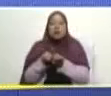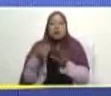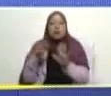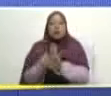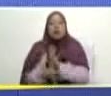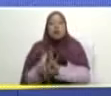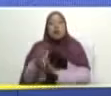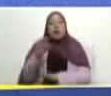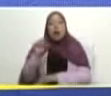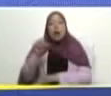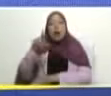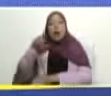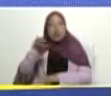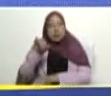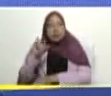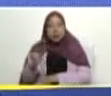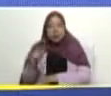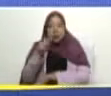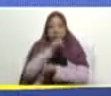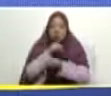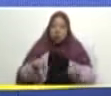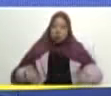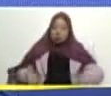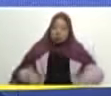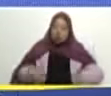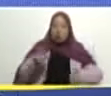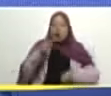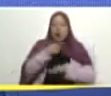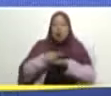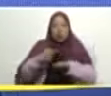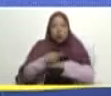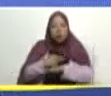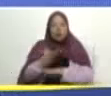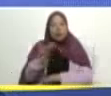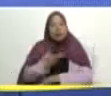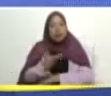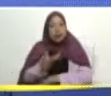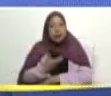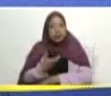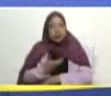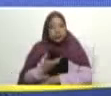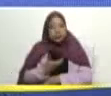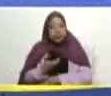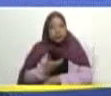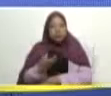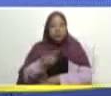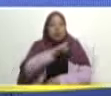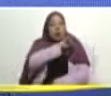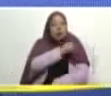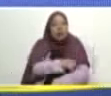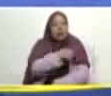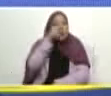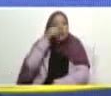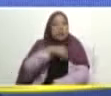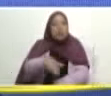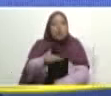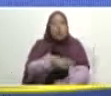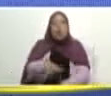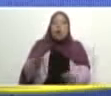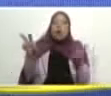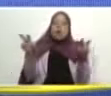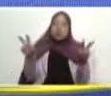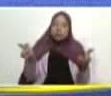unidades militares gobernadores gobernadoras alcaldes alcaldesas poder popular vamos con nuevos bríos